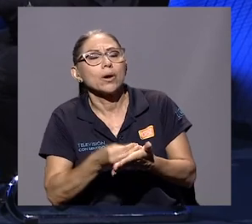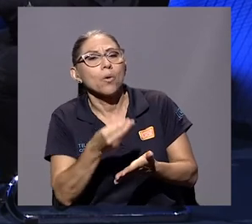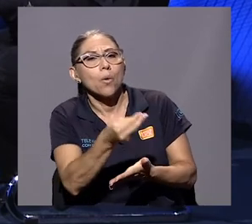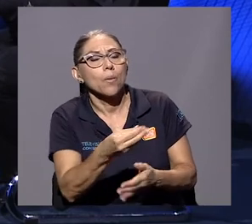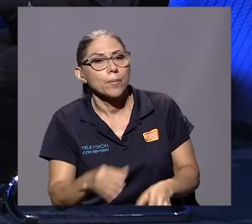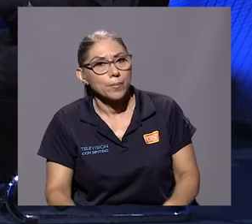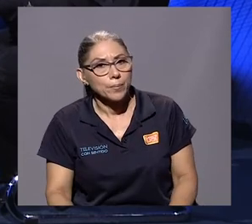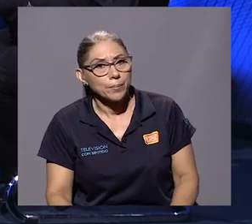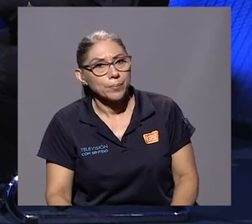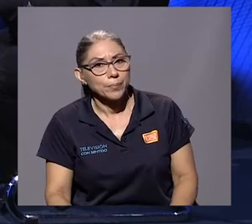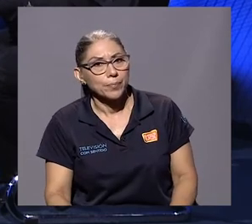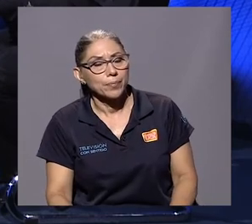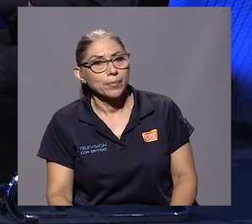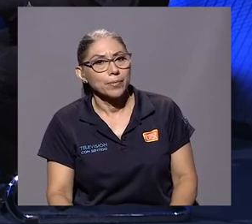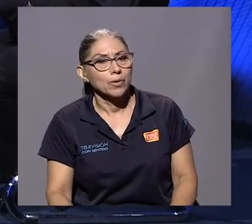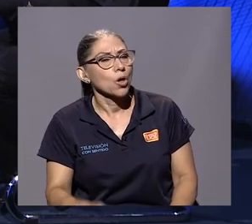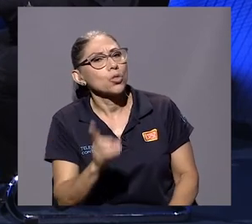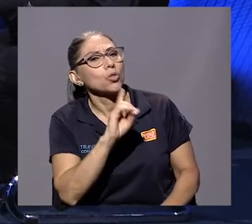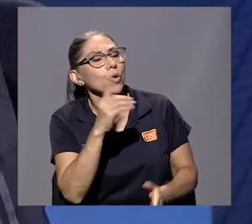conseguir, don Sergio?